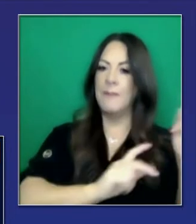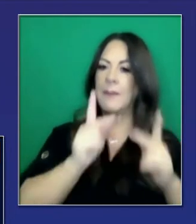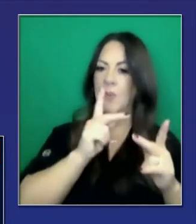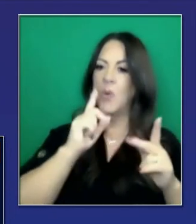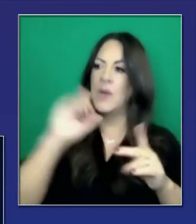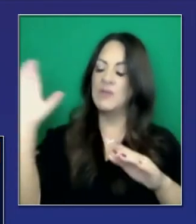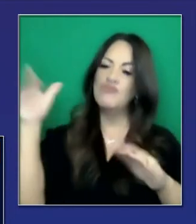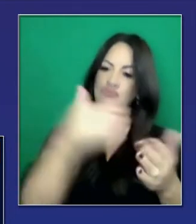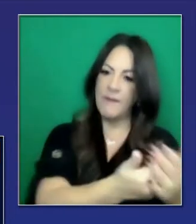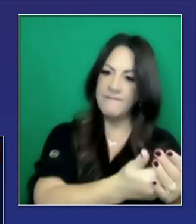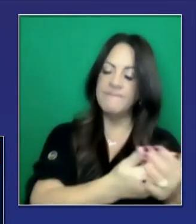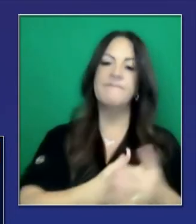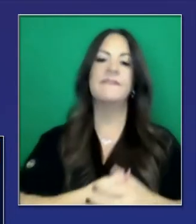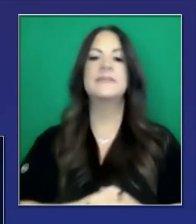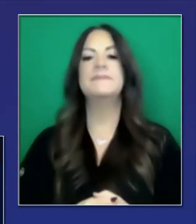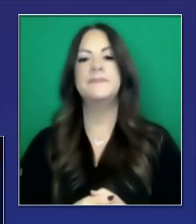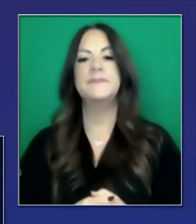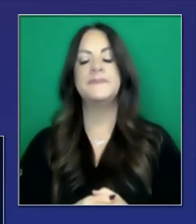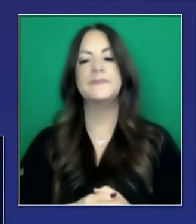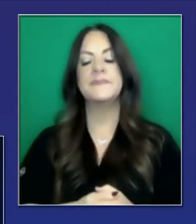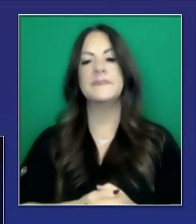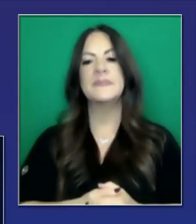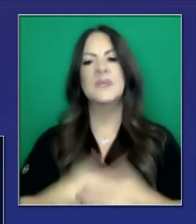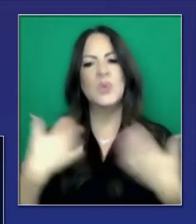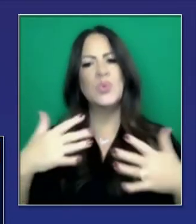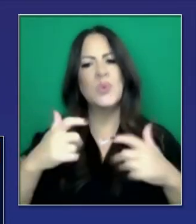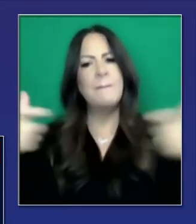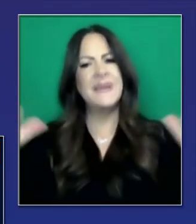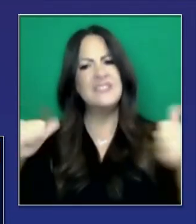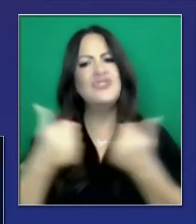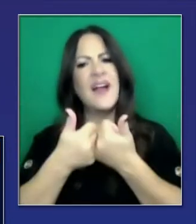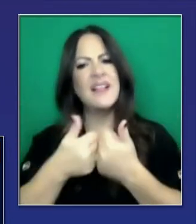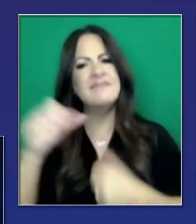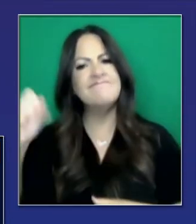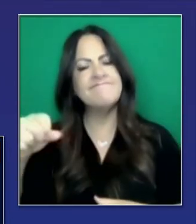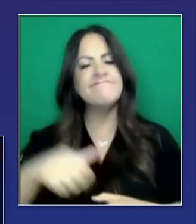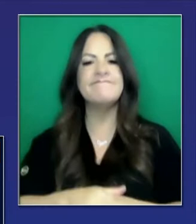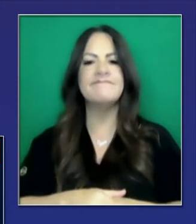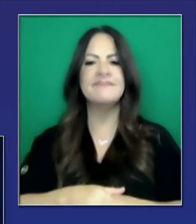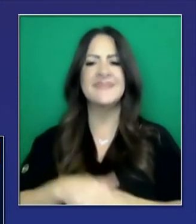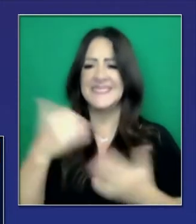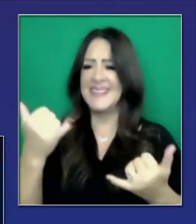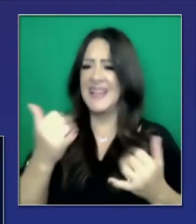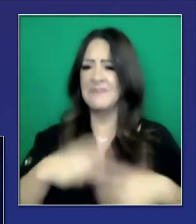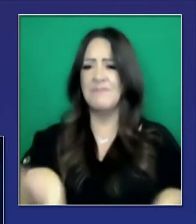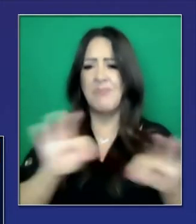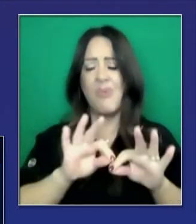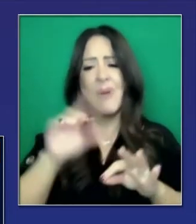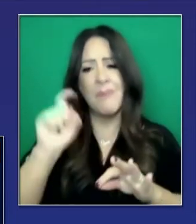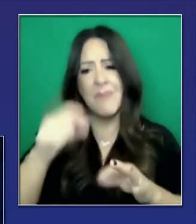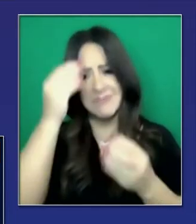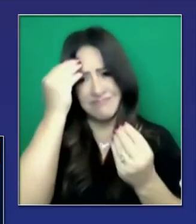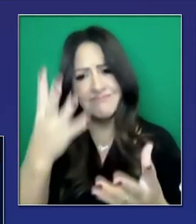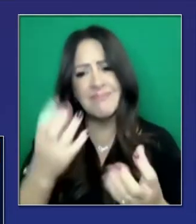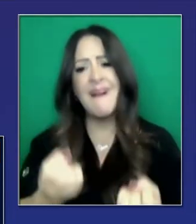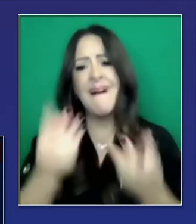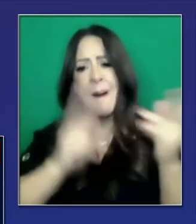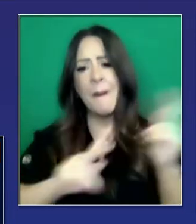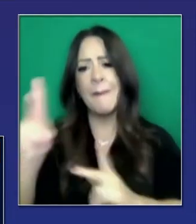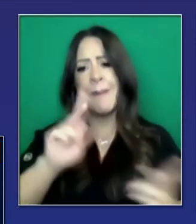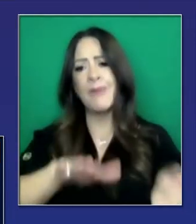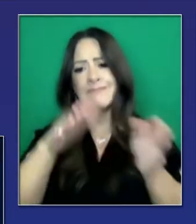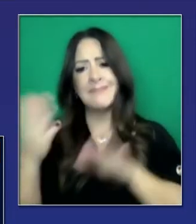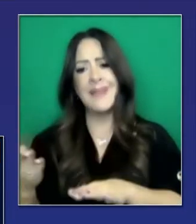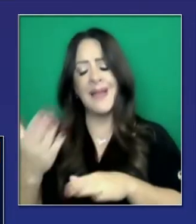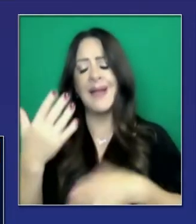importante añadir la cantidad de disponibilidad para pacientes nuevos. Y nada más importante que el reto, que es el